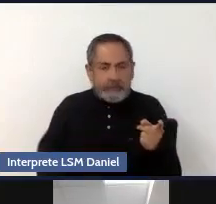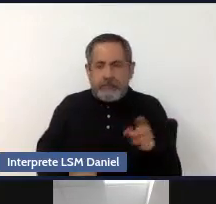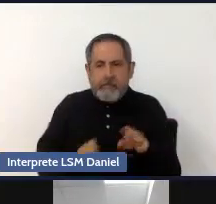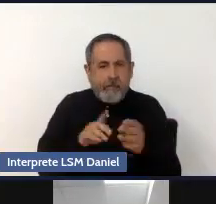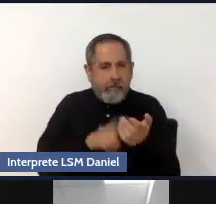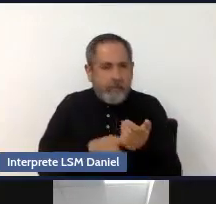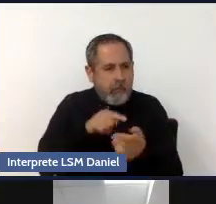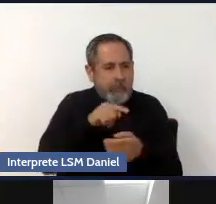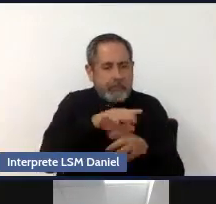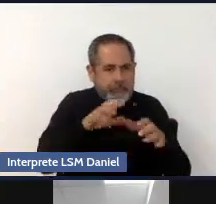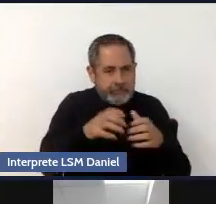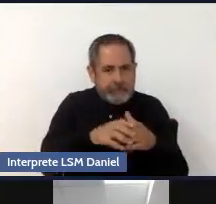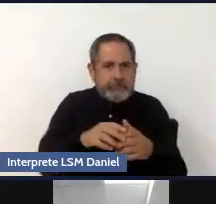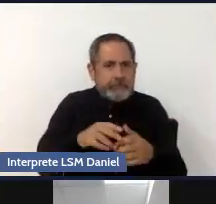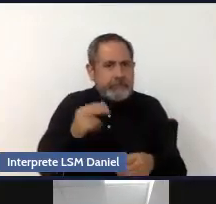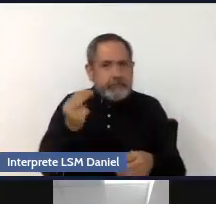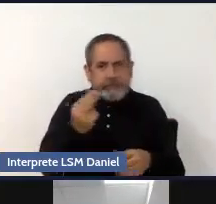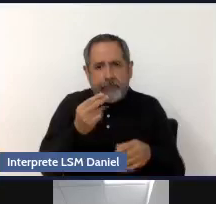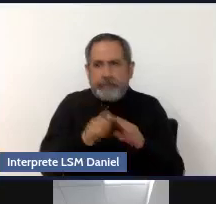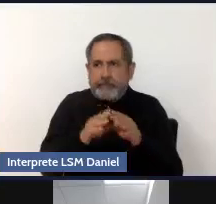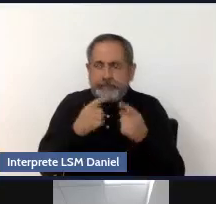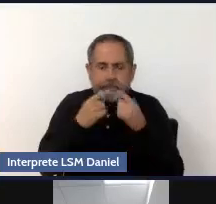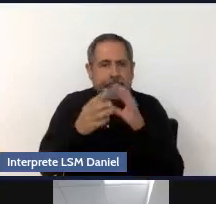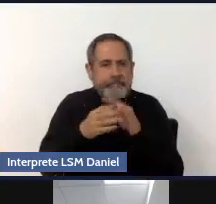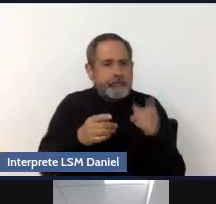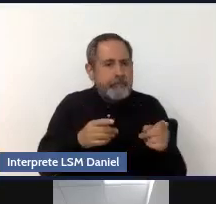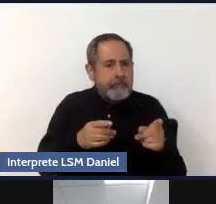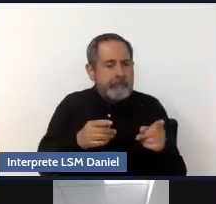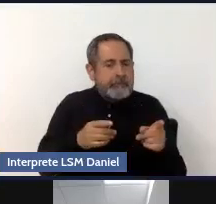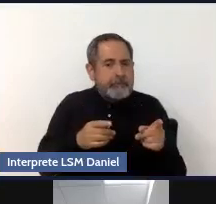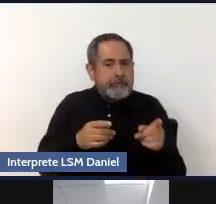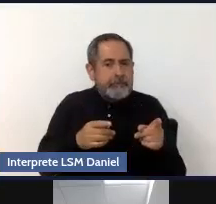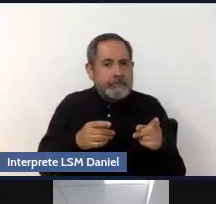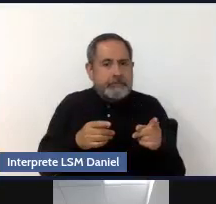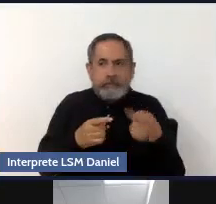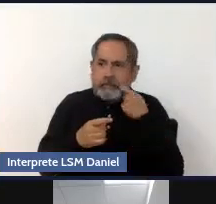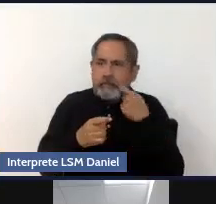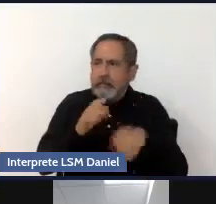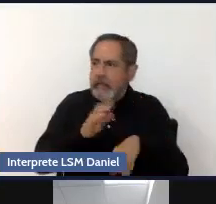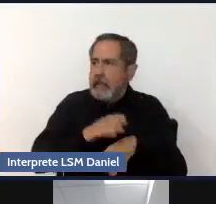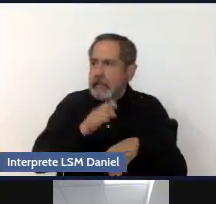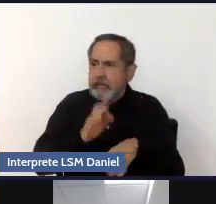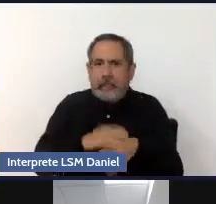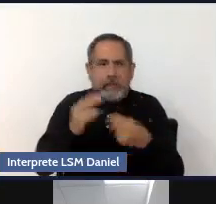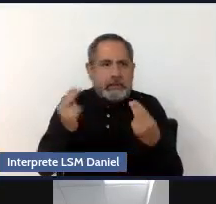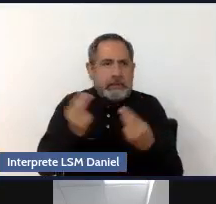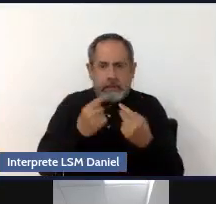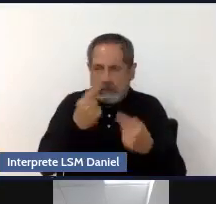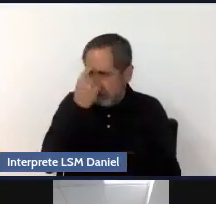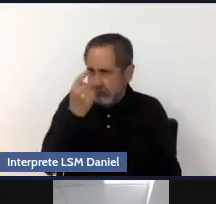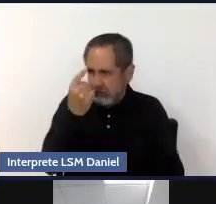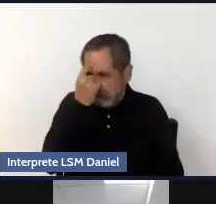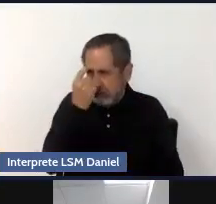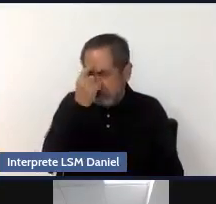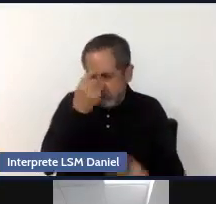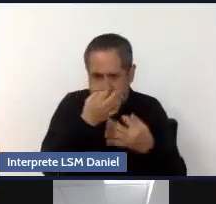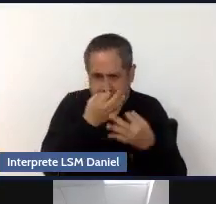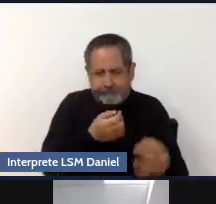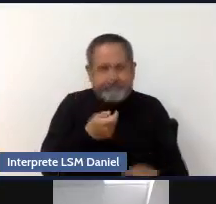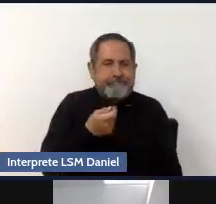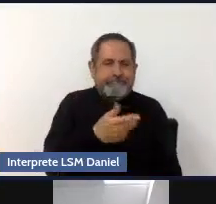se requiere, vamos, este uso compulsivo por la sustancia, ¿sí? Aquí ya estamos hablando de una adicción.